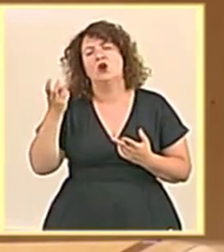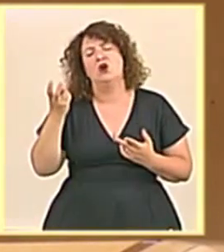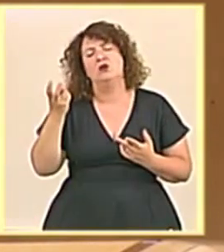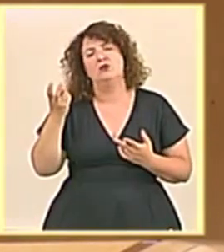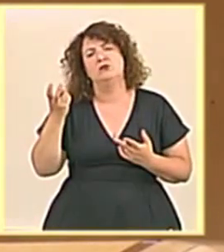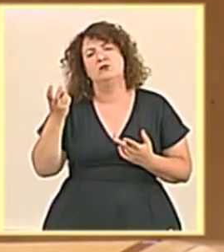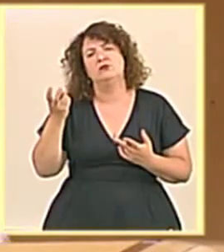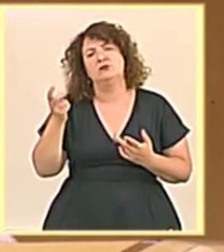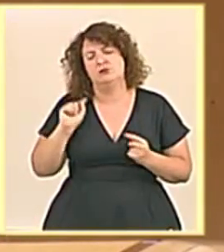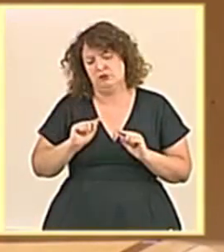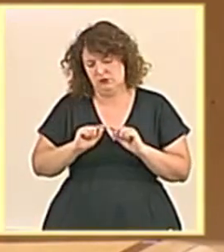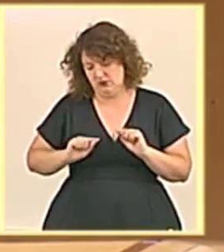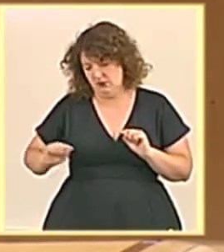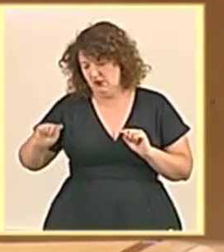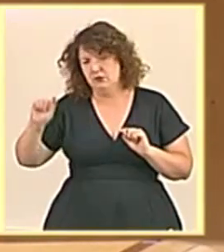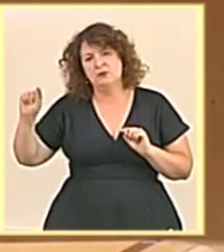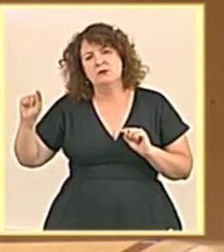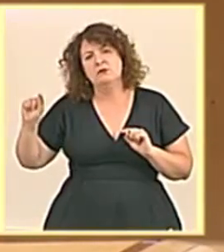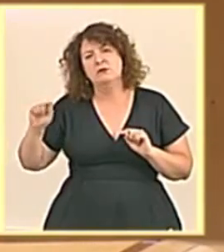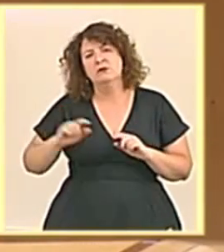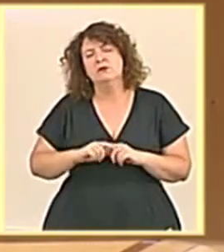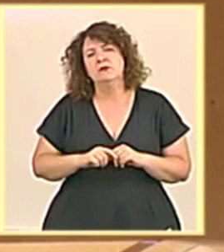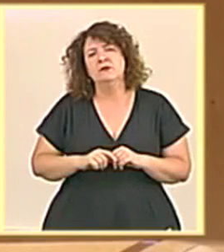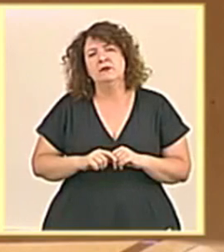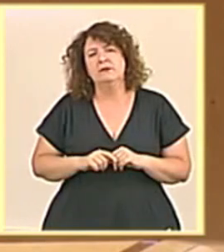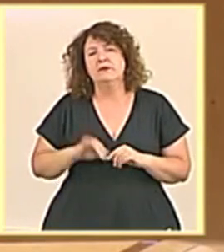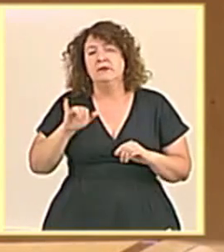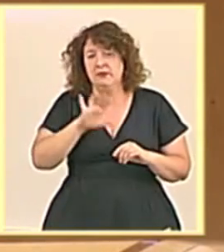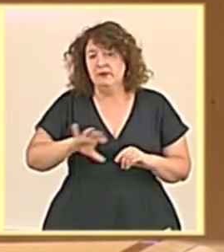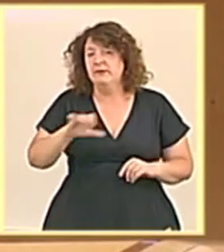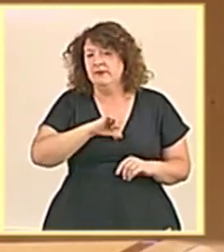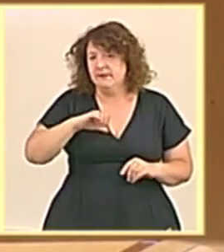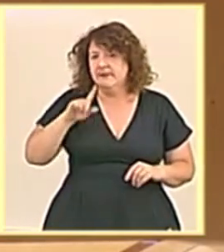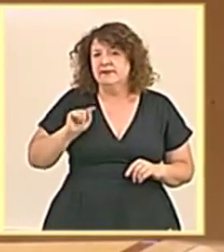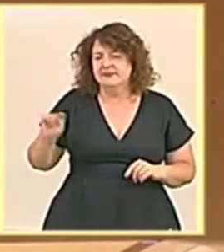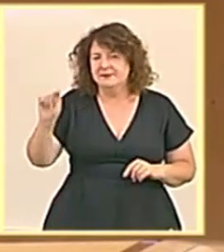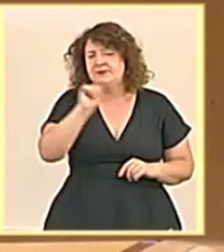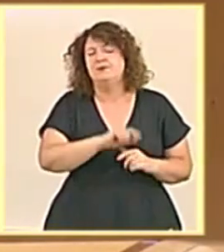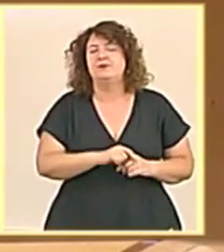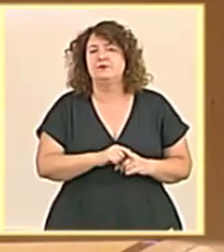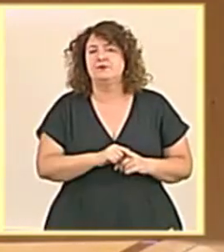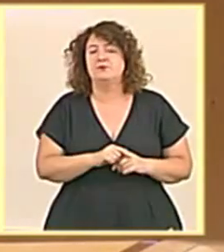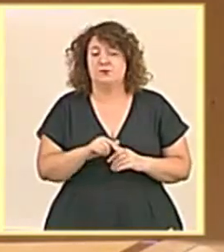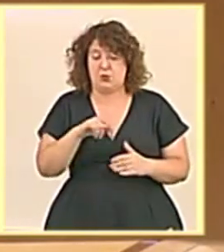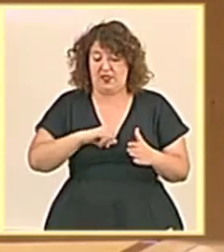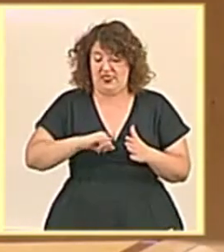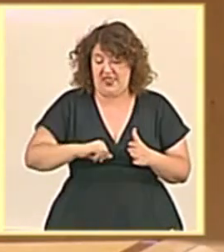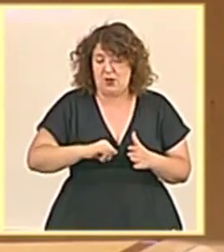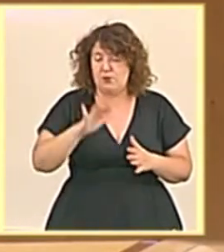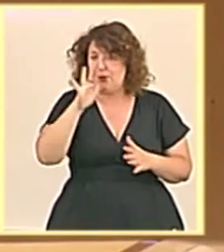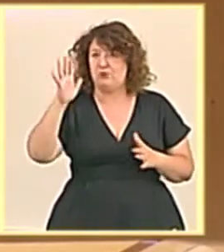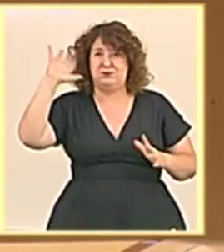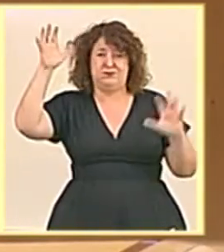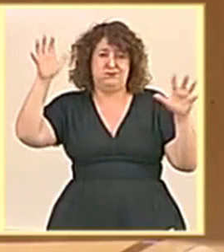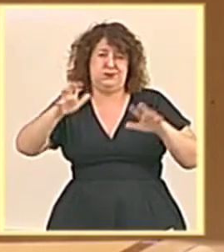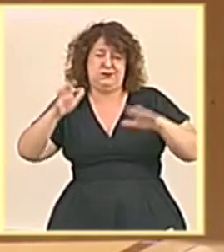muchos puntos del litoral andaluz. Lo hace en otras muchas comunidades autónomas. Lo hace en el corto plazo, frente a